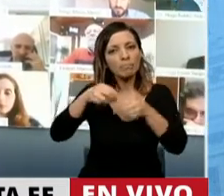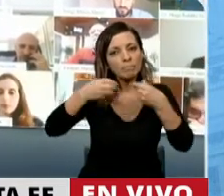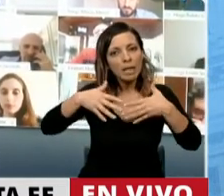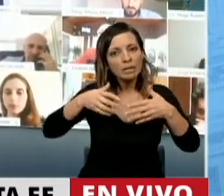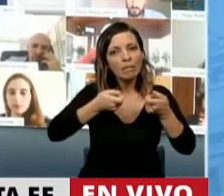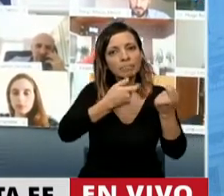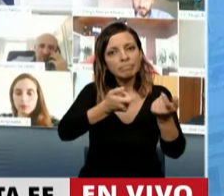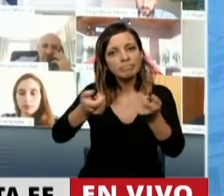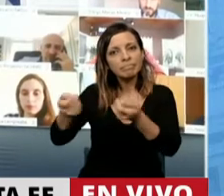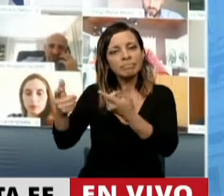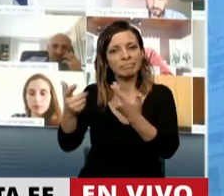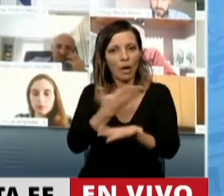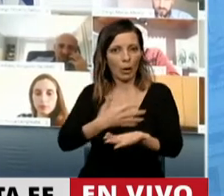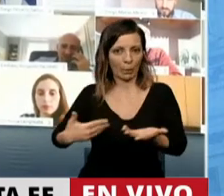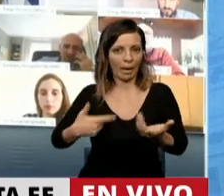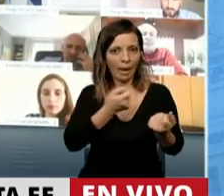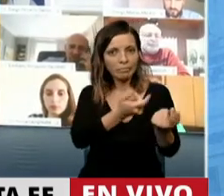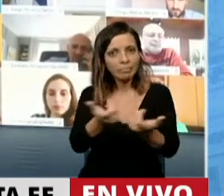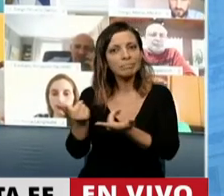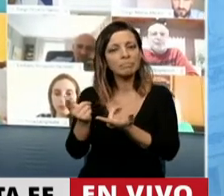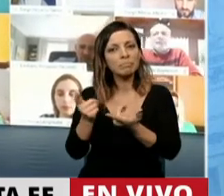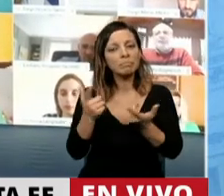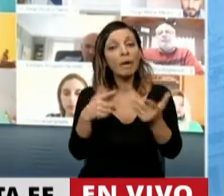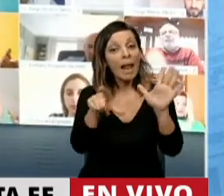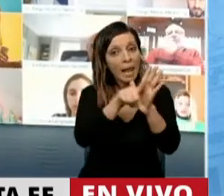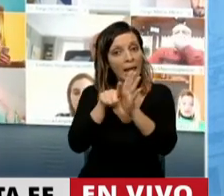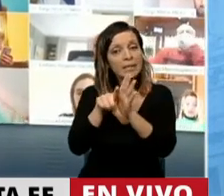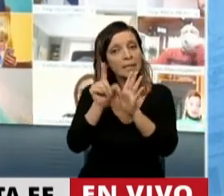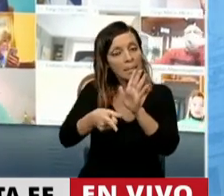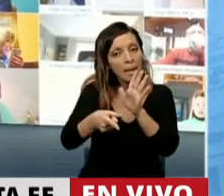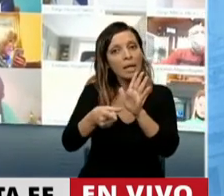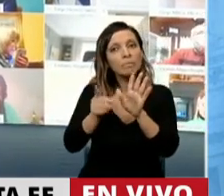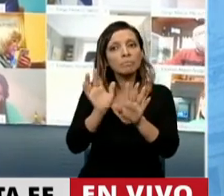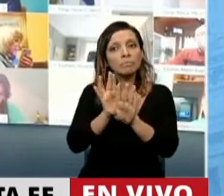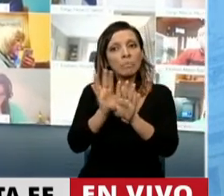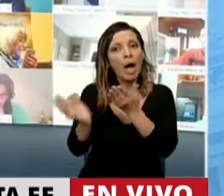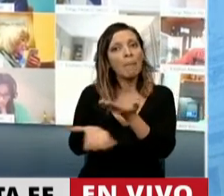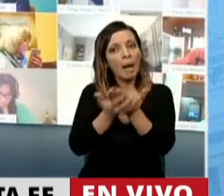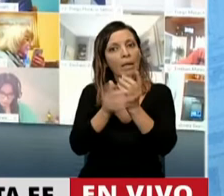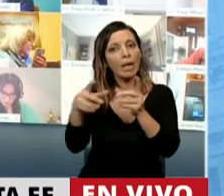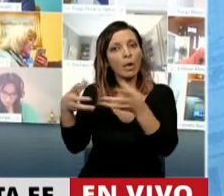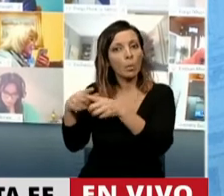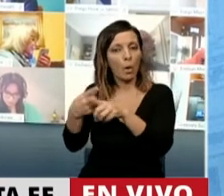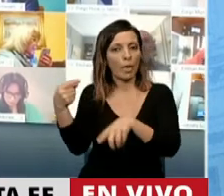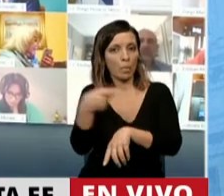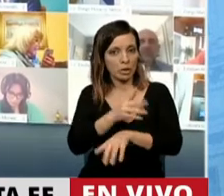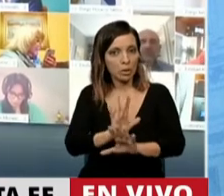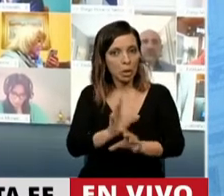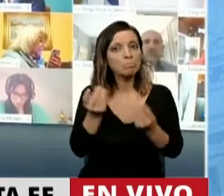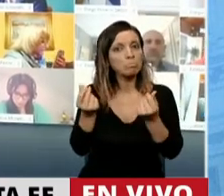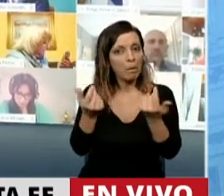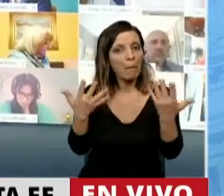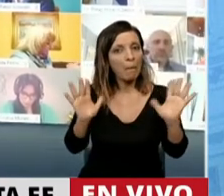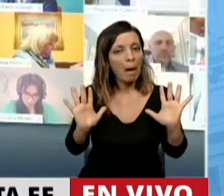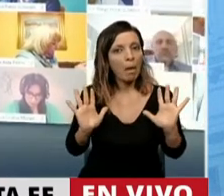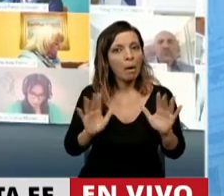el país por parte del Gobierno Nacional. Muchas de esas leyes acompañadas también por sectores de la oposición. Valoro mucho